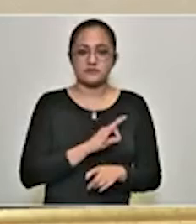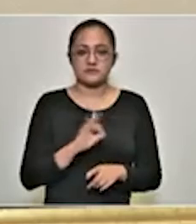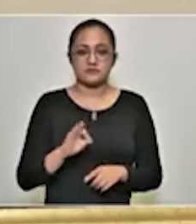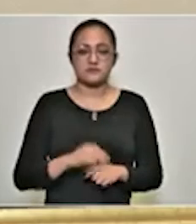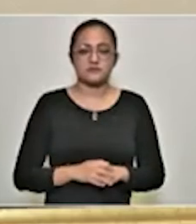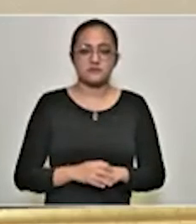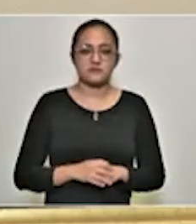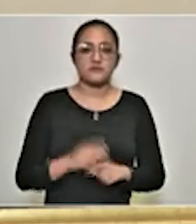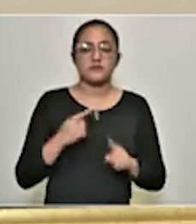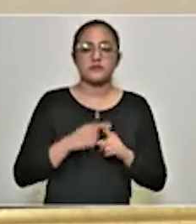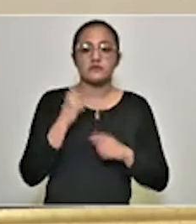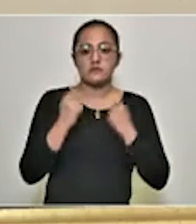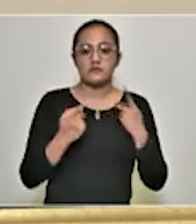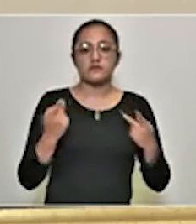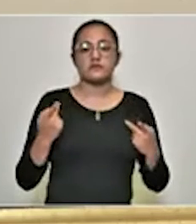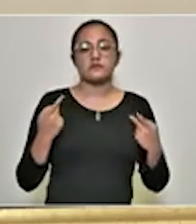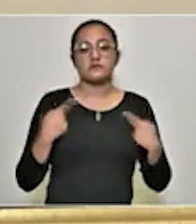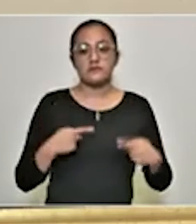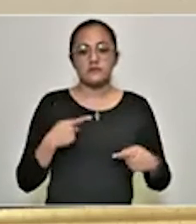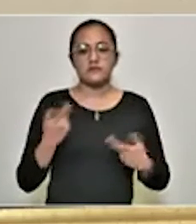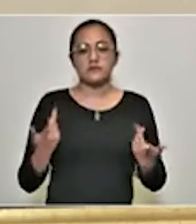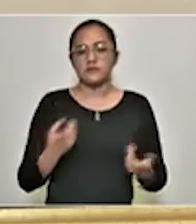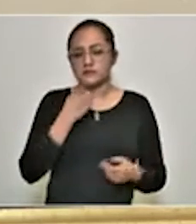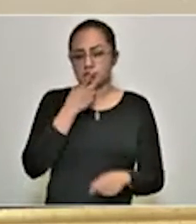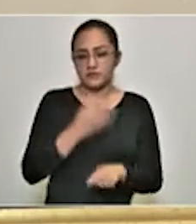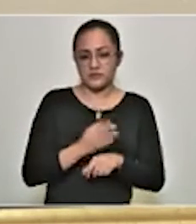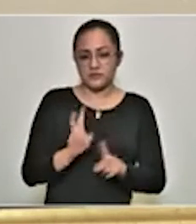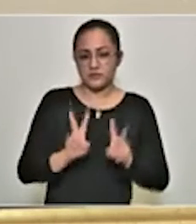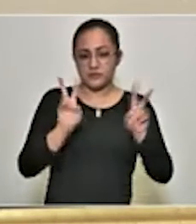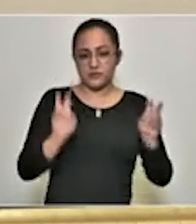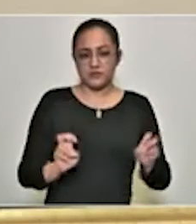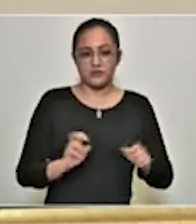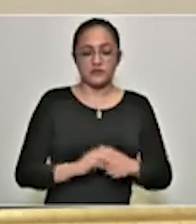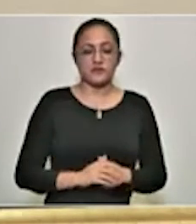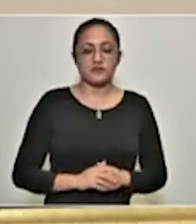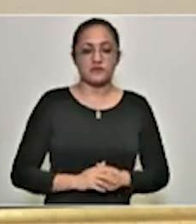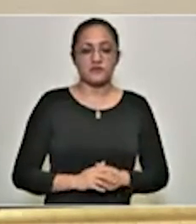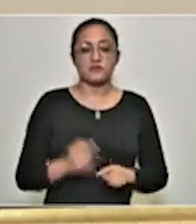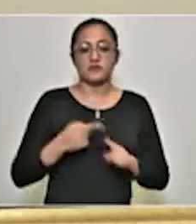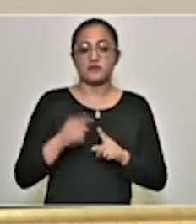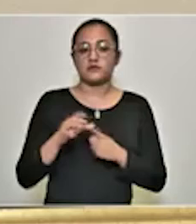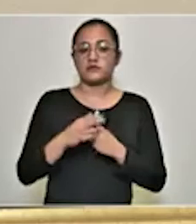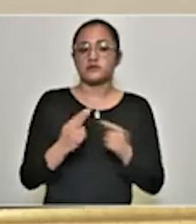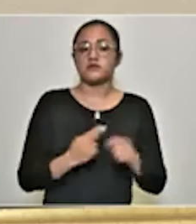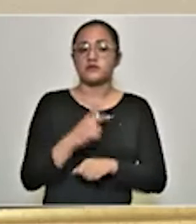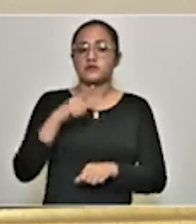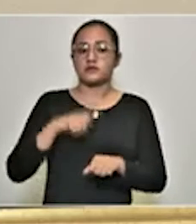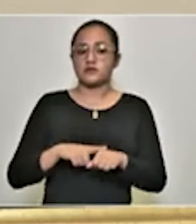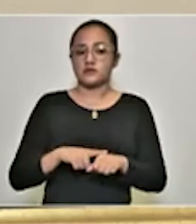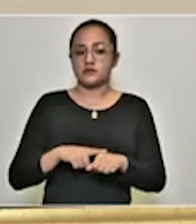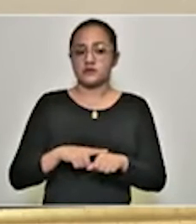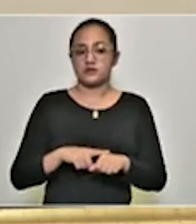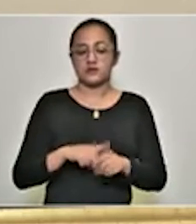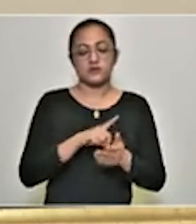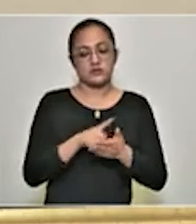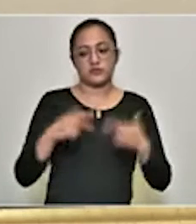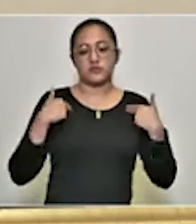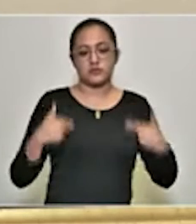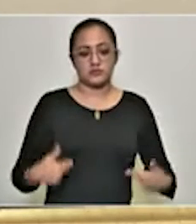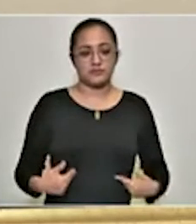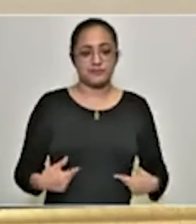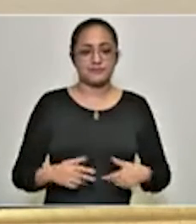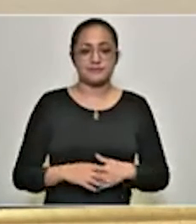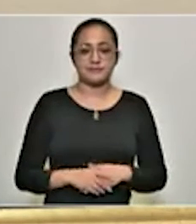quien mejor puede pronunciarse sobre este tema es la Comisión Nacional de los Derechos